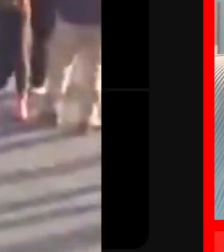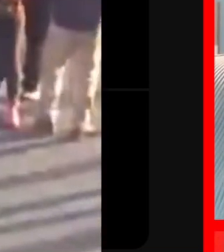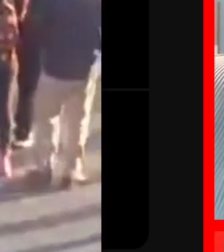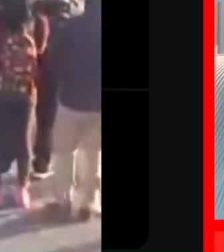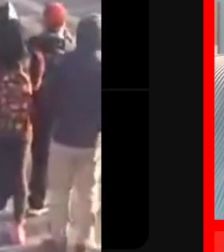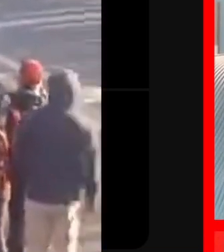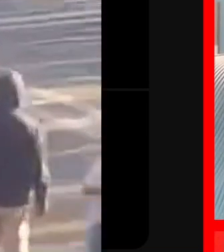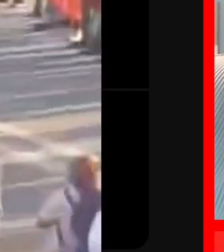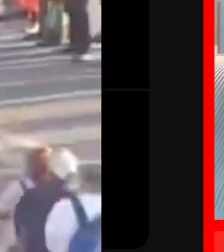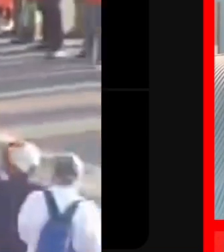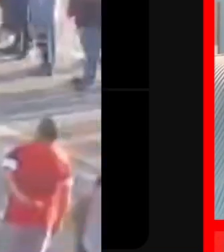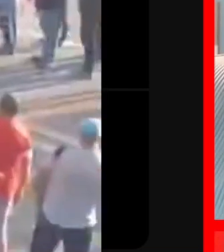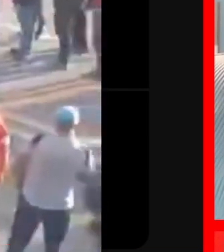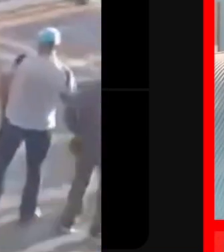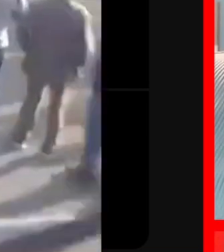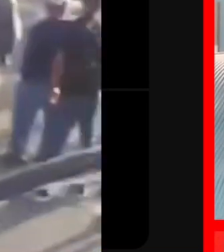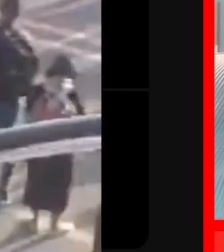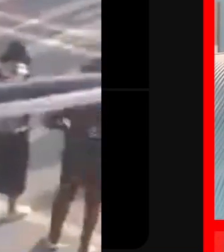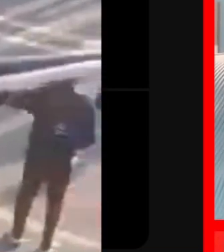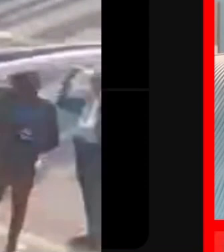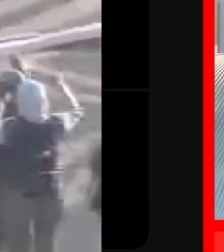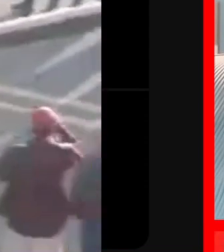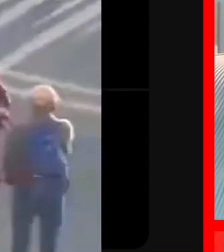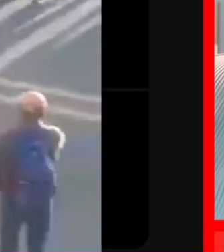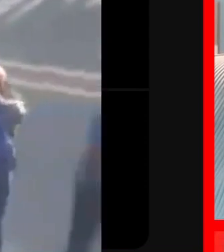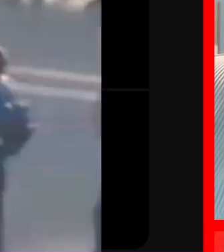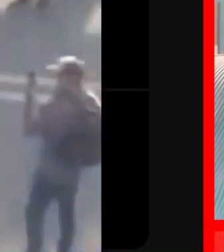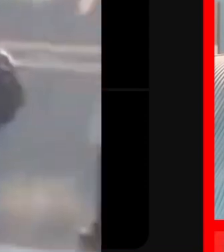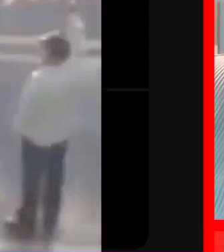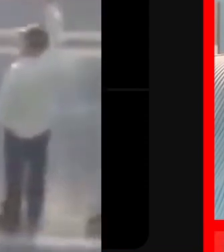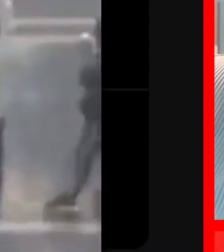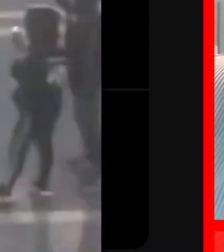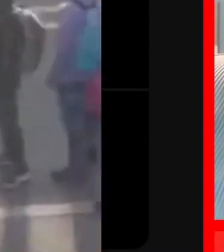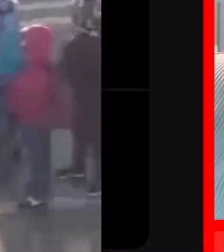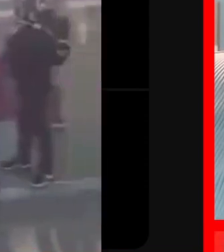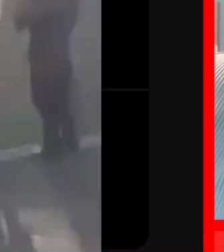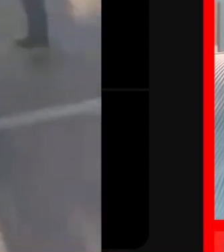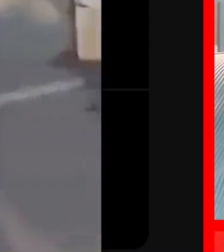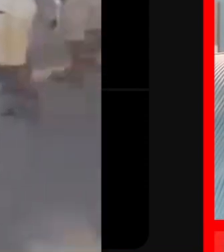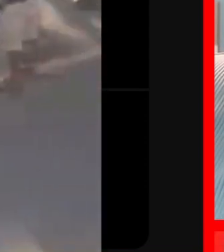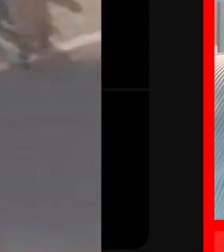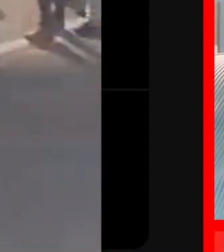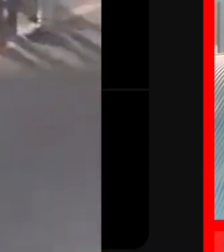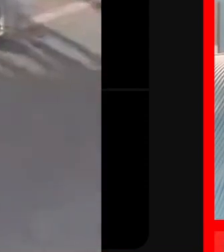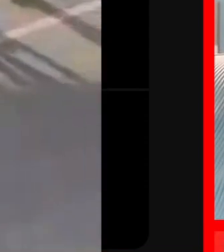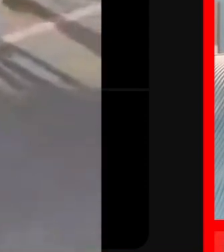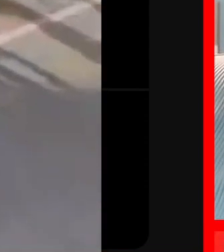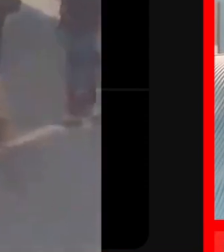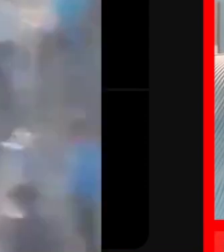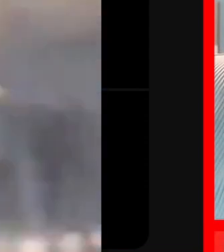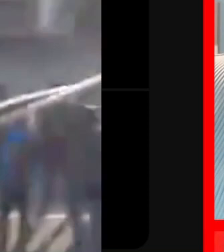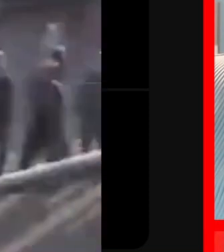como si fueran unos héroes, como si fueran unas buenas personas, pero lamentablemente